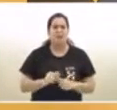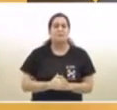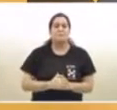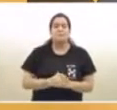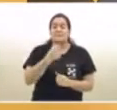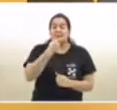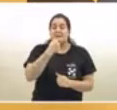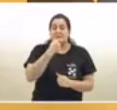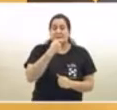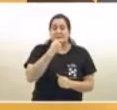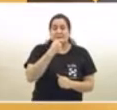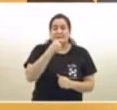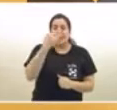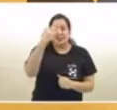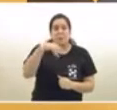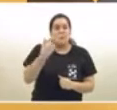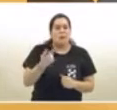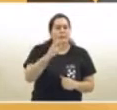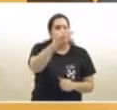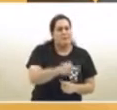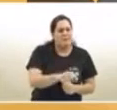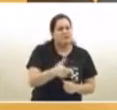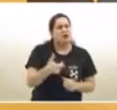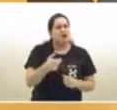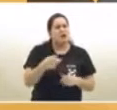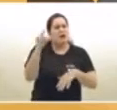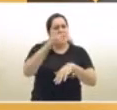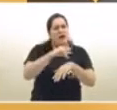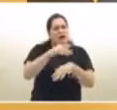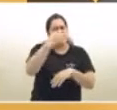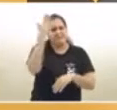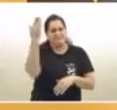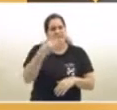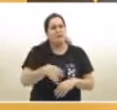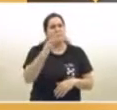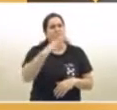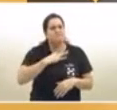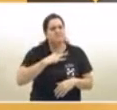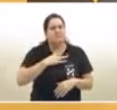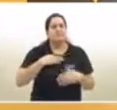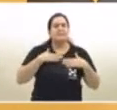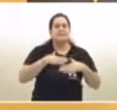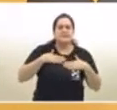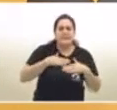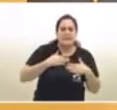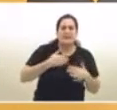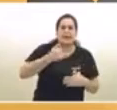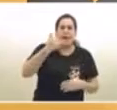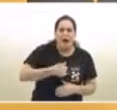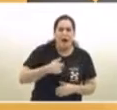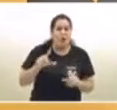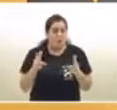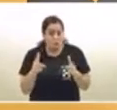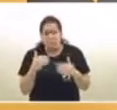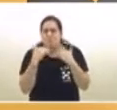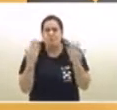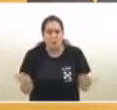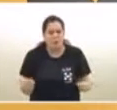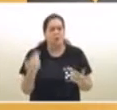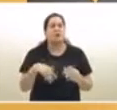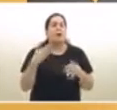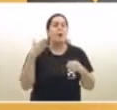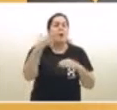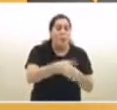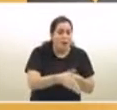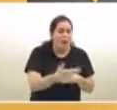contagiados, hagan o no síntomas, o sea, aún cuando sean asintomáticos. Porque obviamente en ese caso el riesgo de un conviviente es